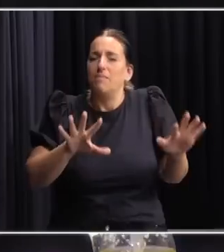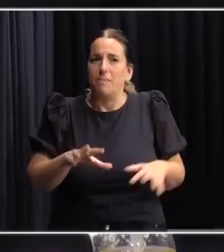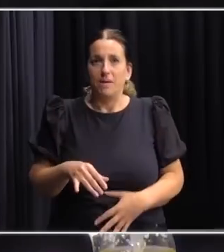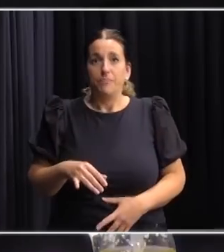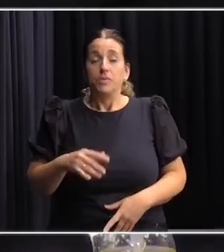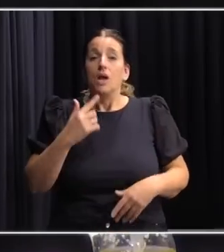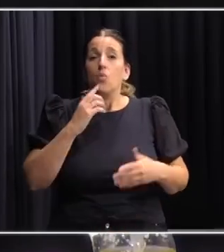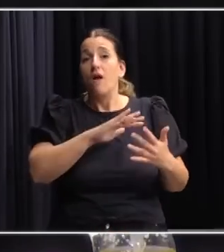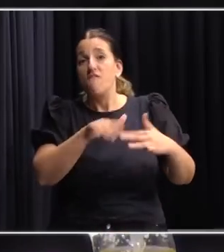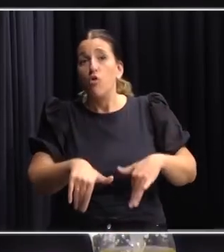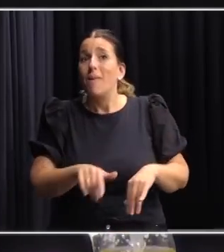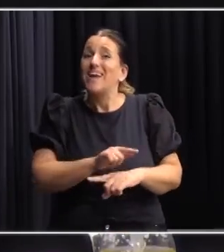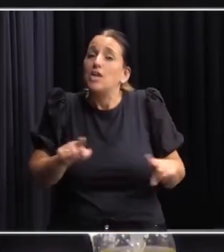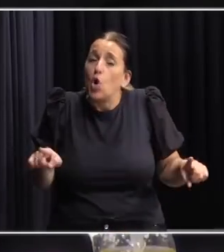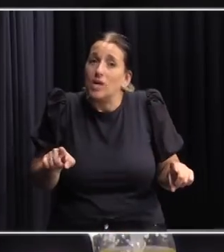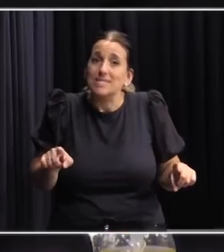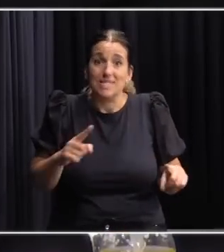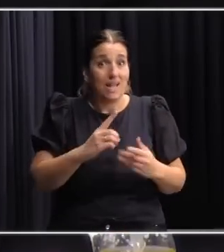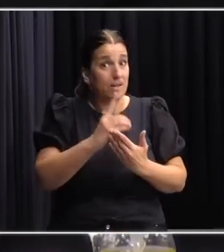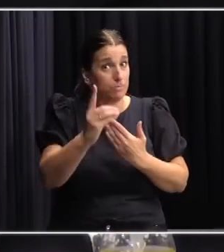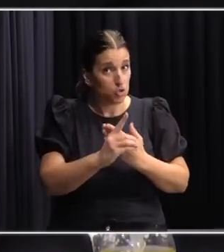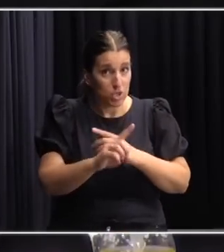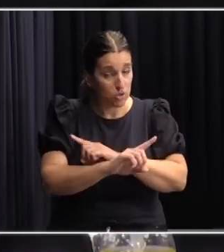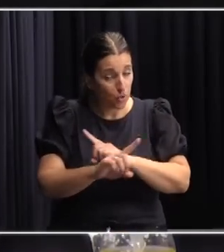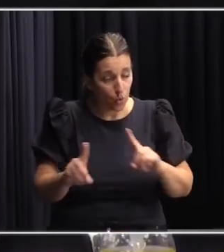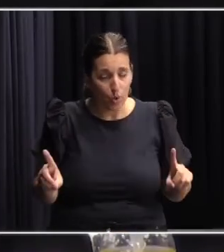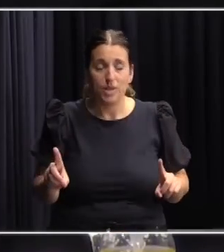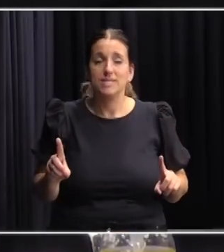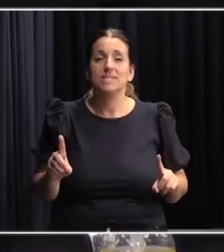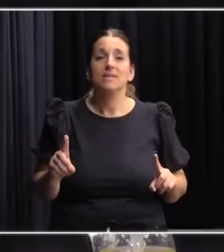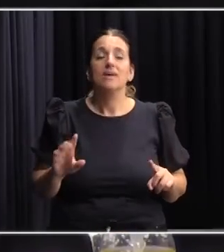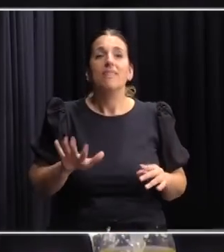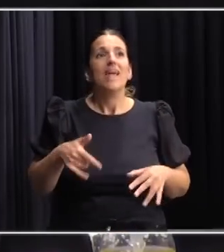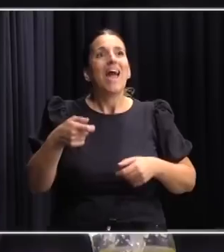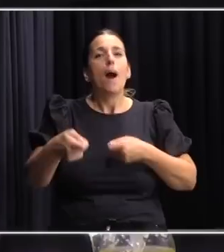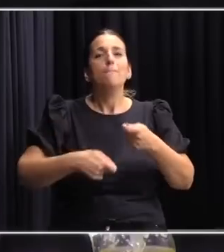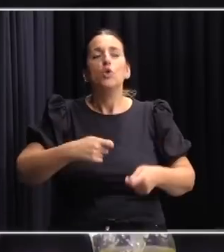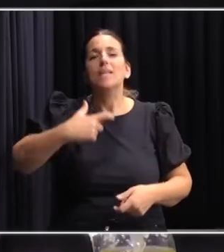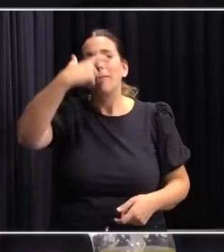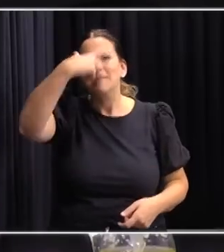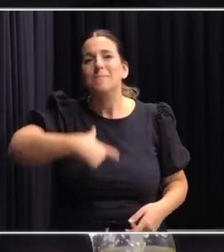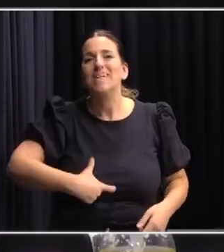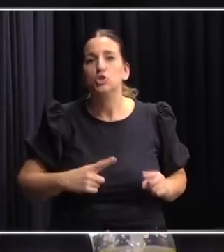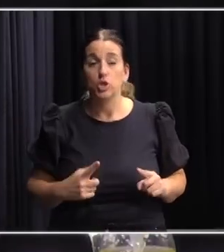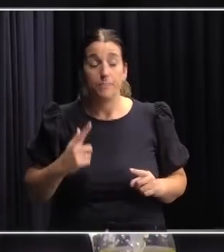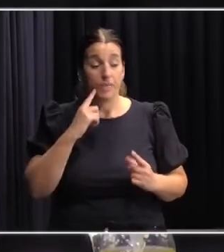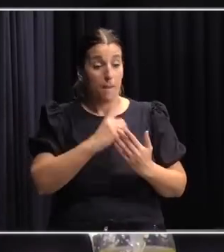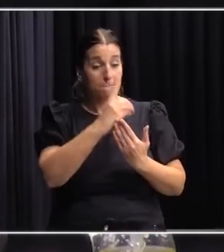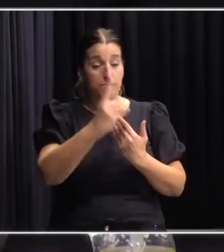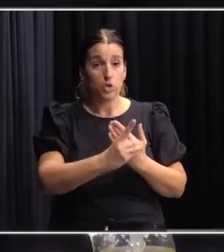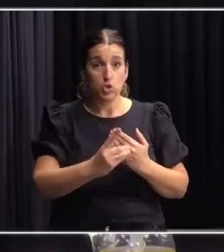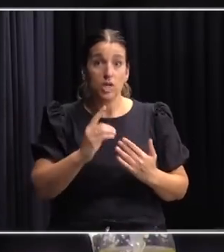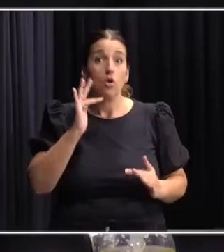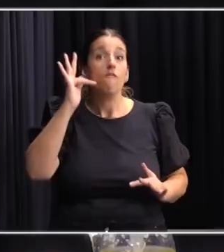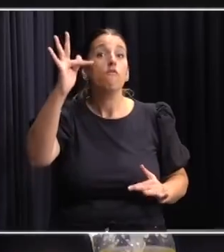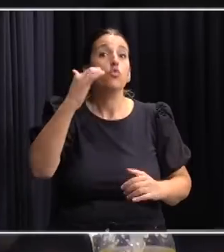una distribución que no es la del proyecto del aporte personal. En el proyecto el aporte de los